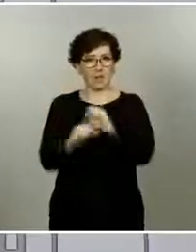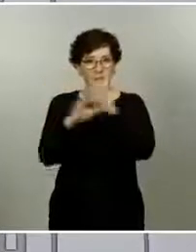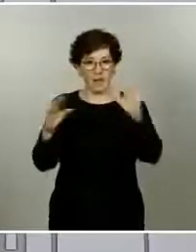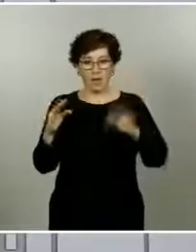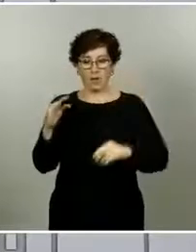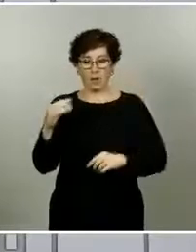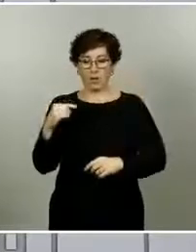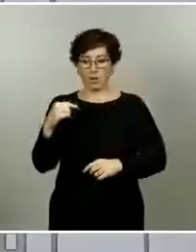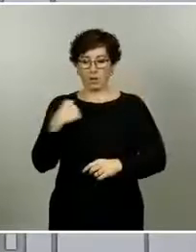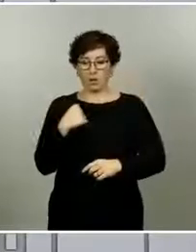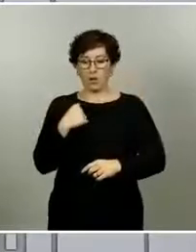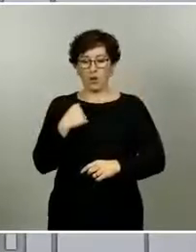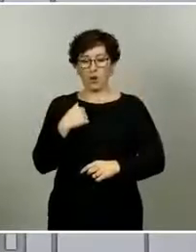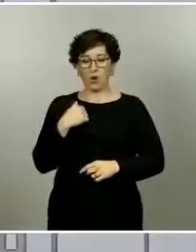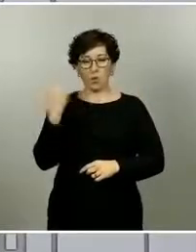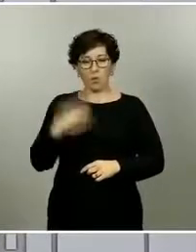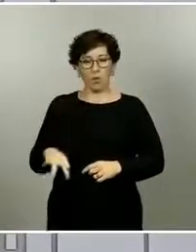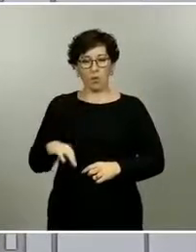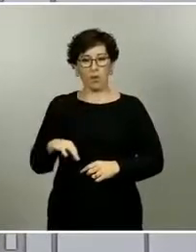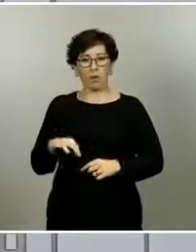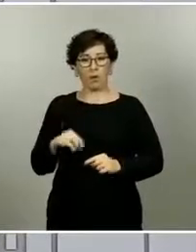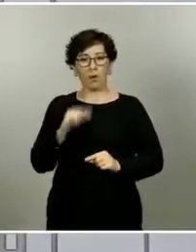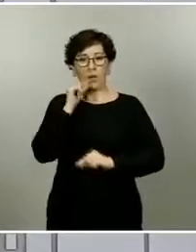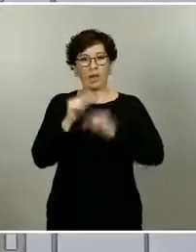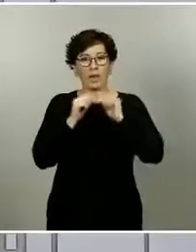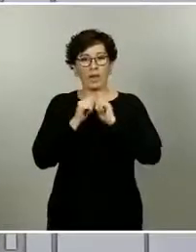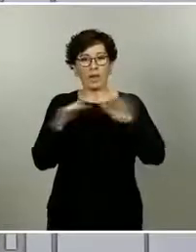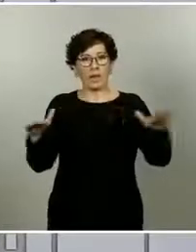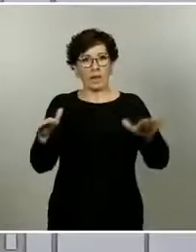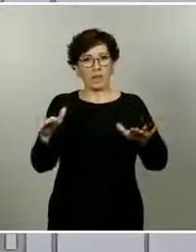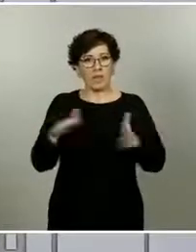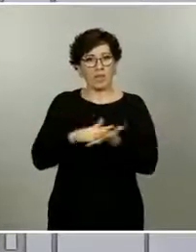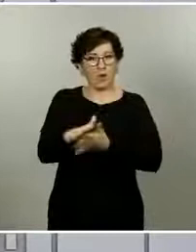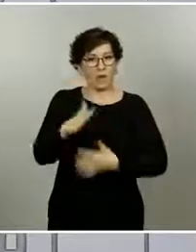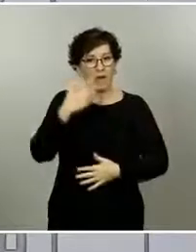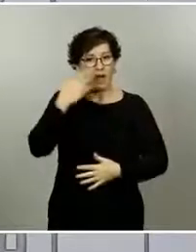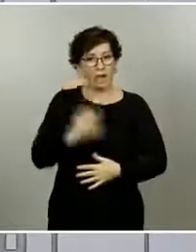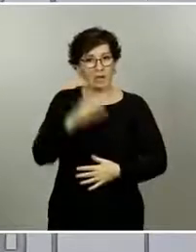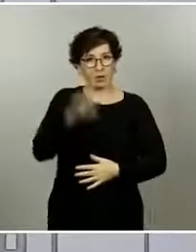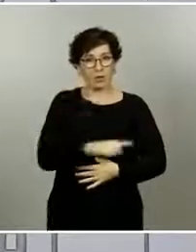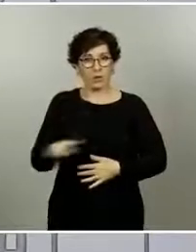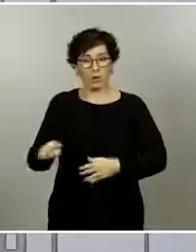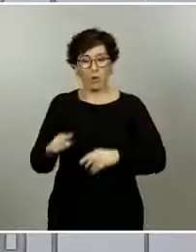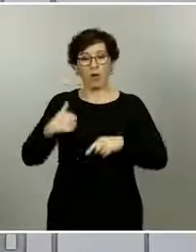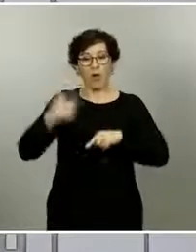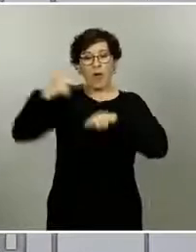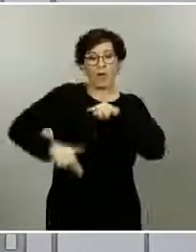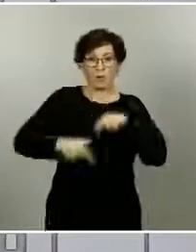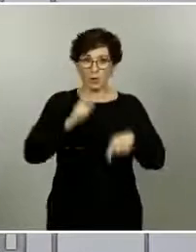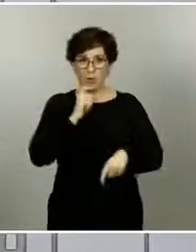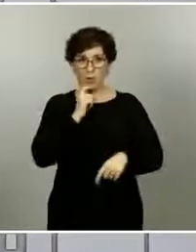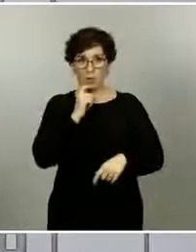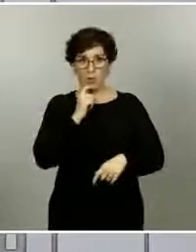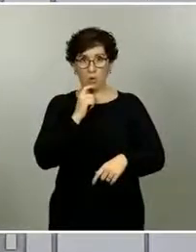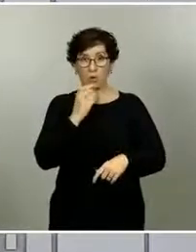suponer riesgos de transmisión del virus y cómo los pueden evitar. Si se van evitando,